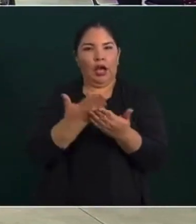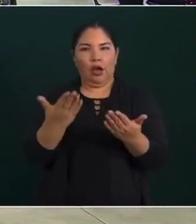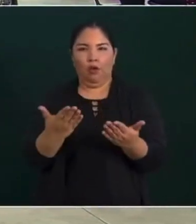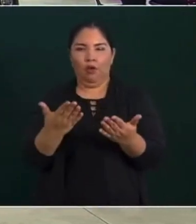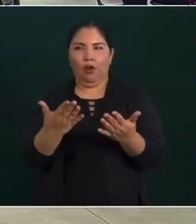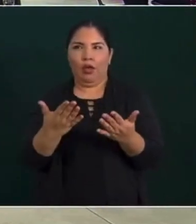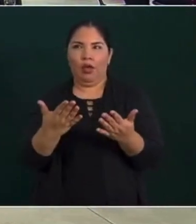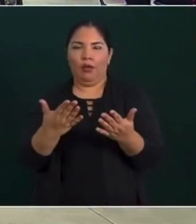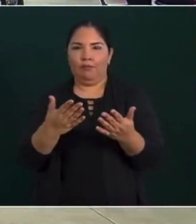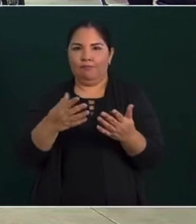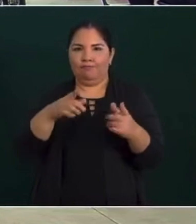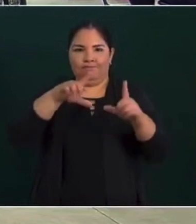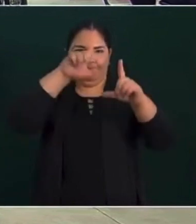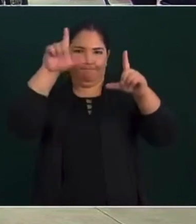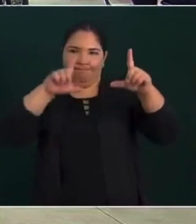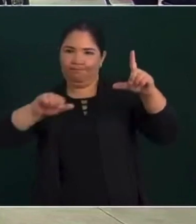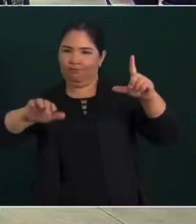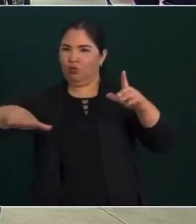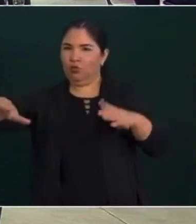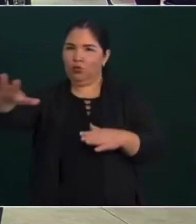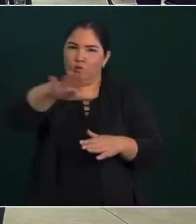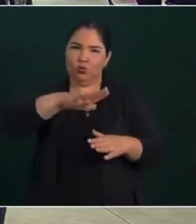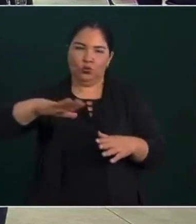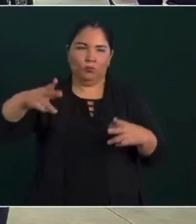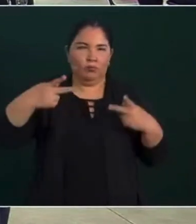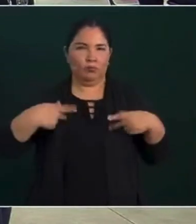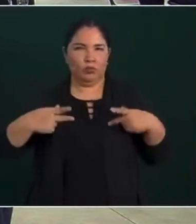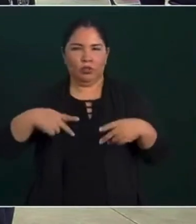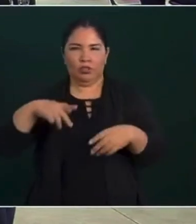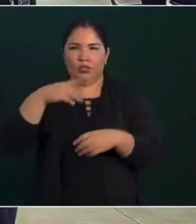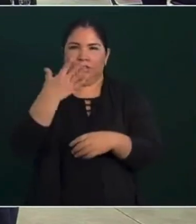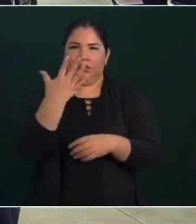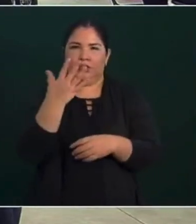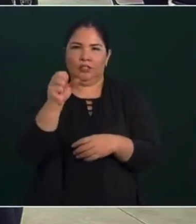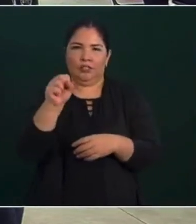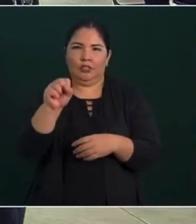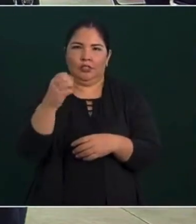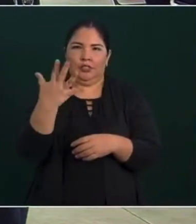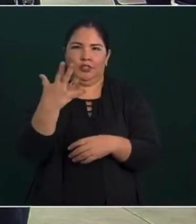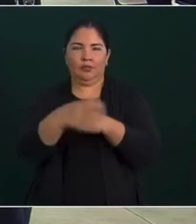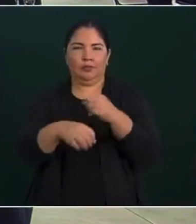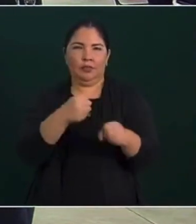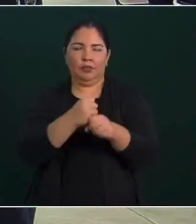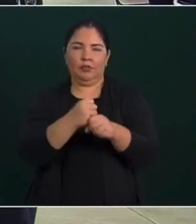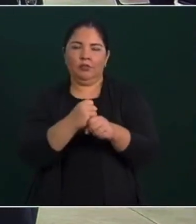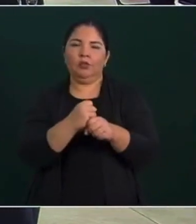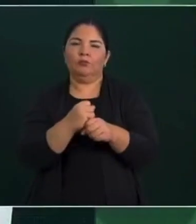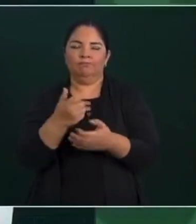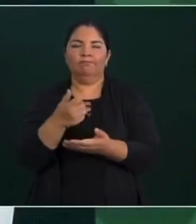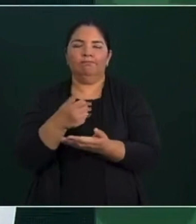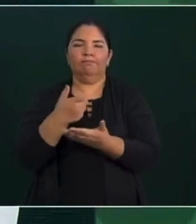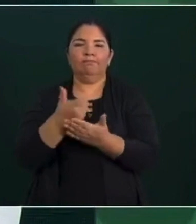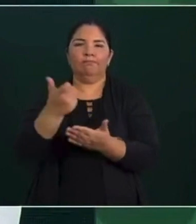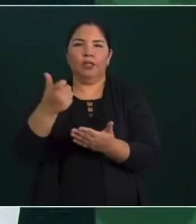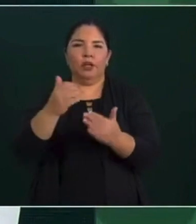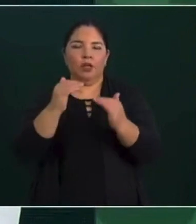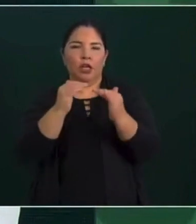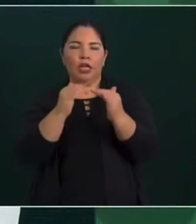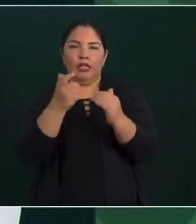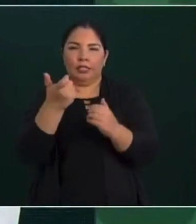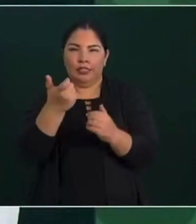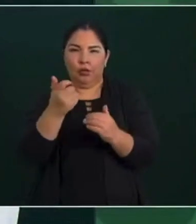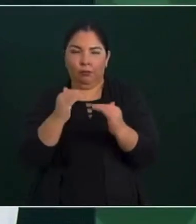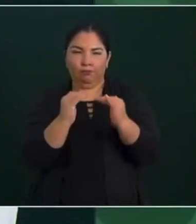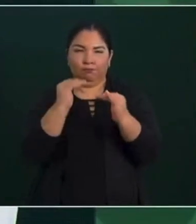va a ser general a todos los adultos mayores de 65 años y va a ir aumentando,